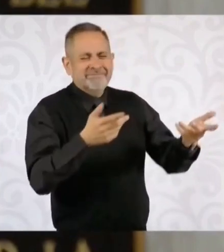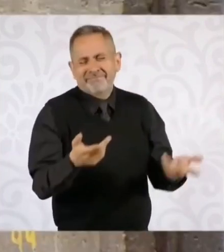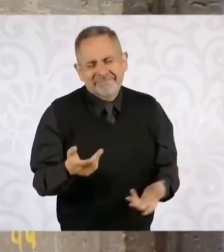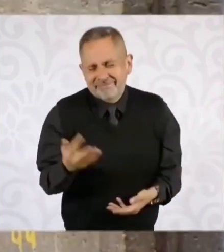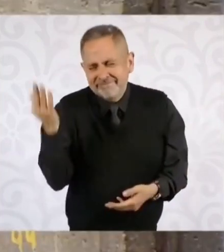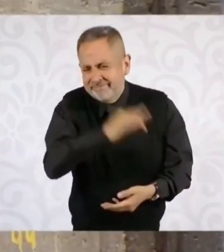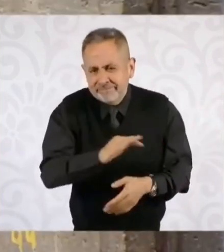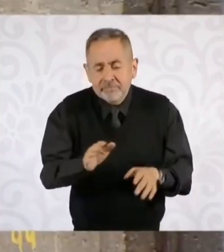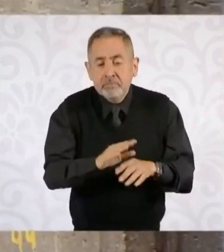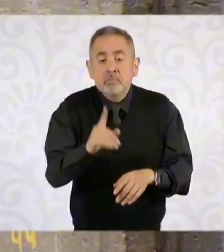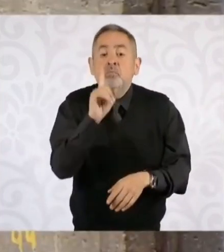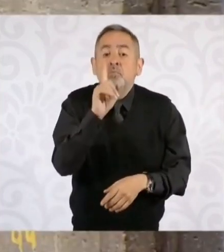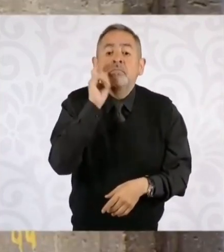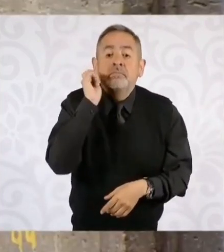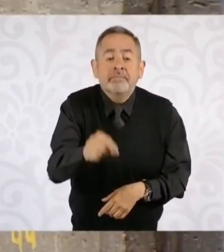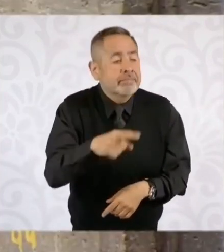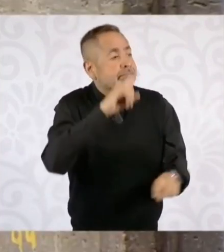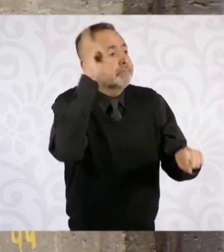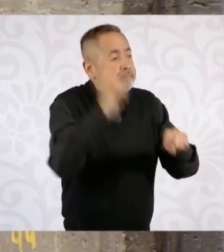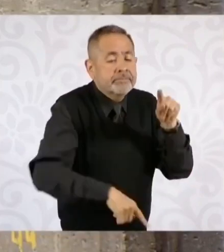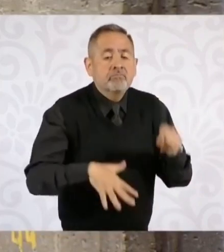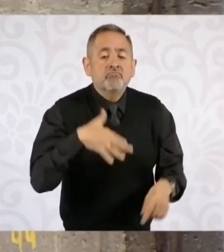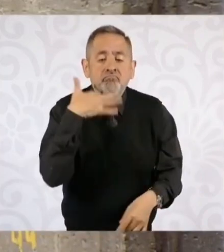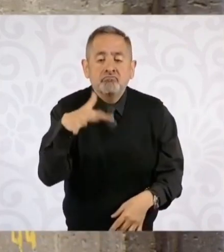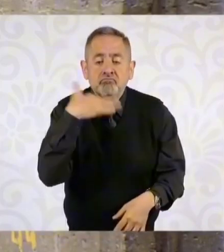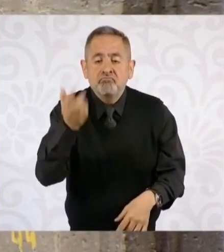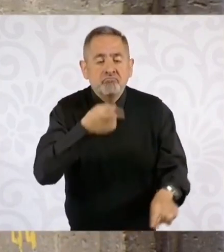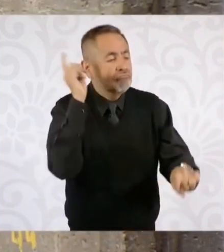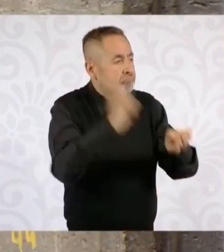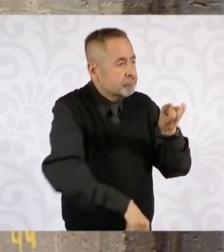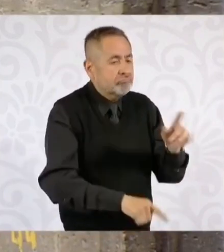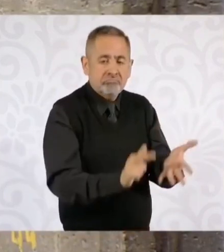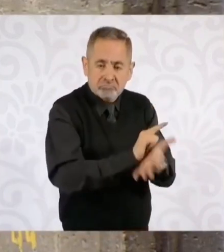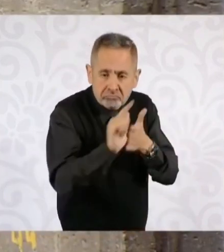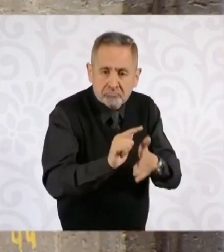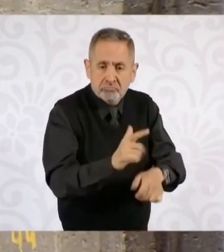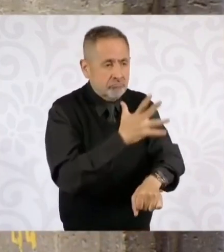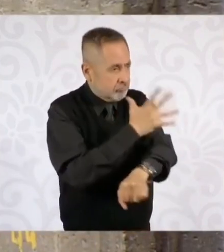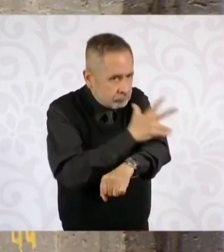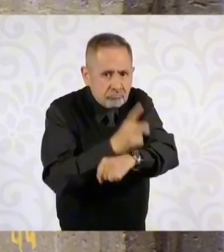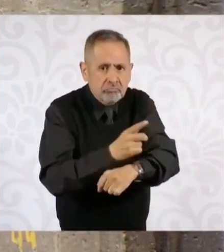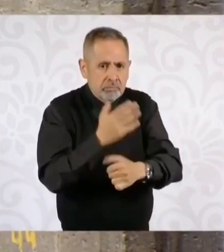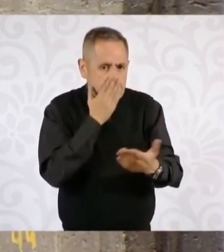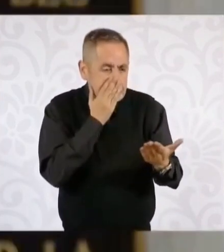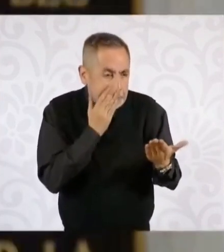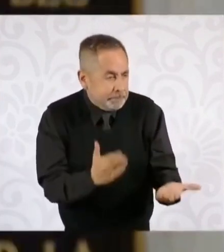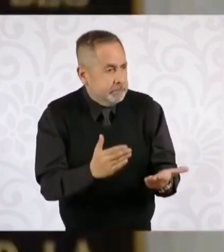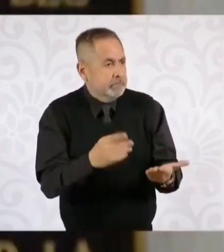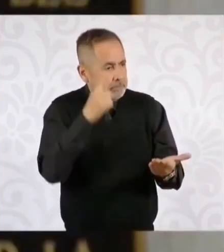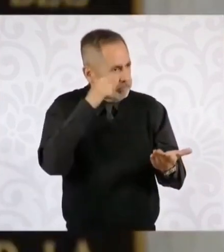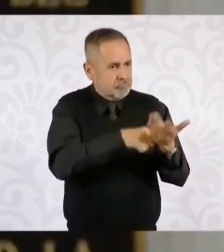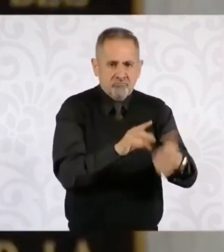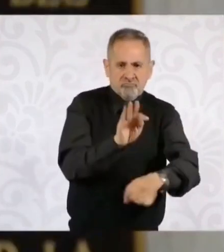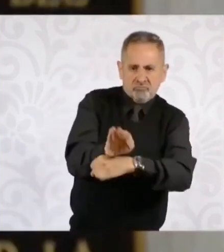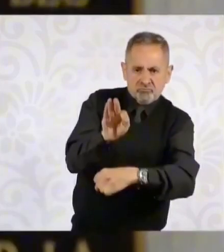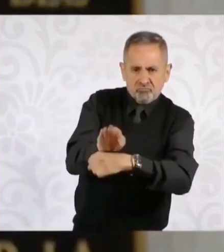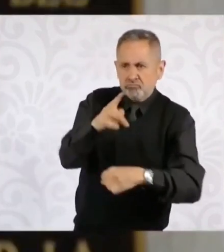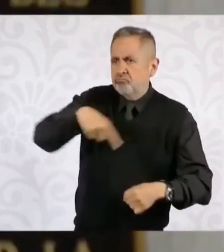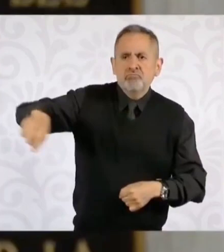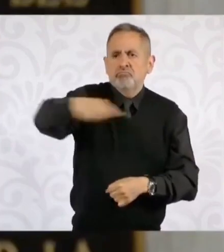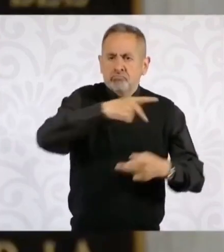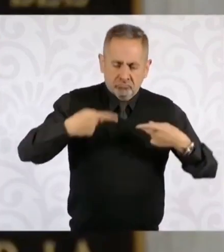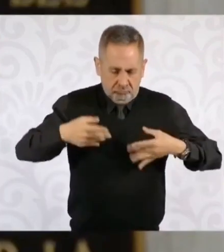Judicial libre de corrupción, que dé certeza jurídica al ciudadano de a pie,